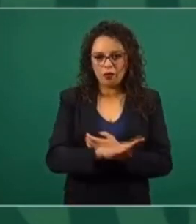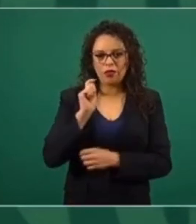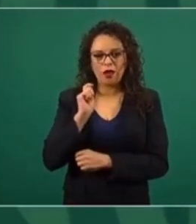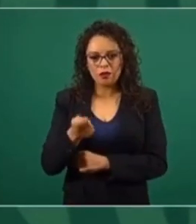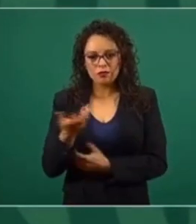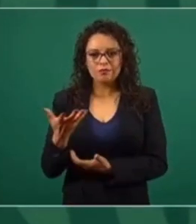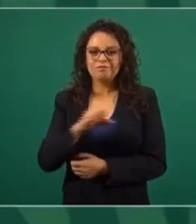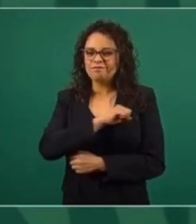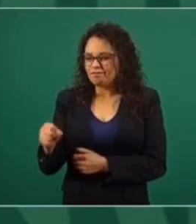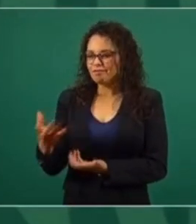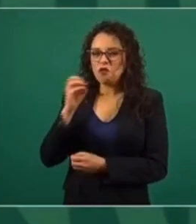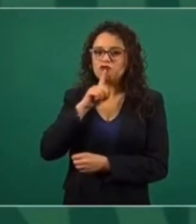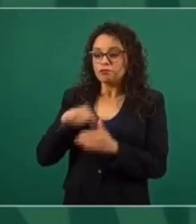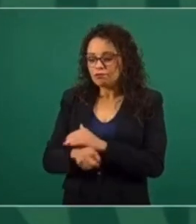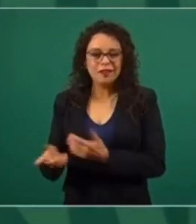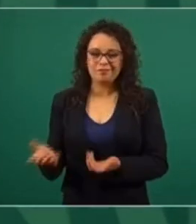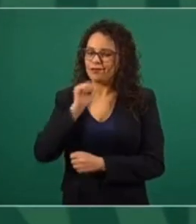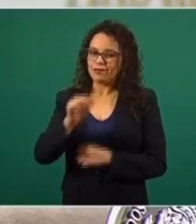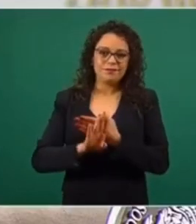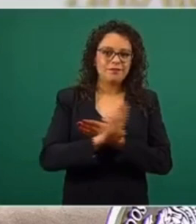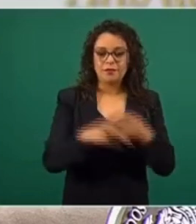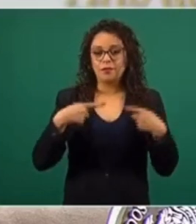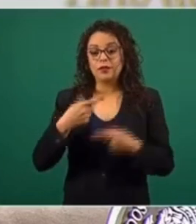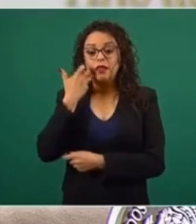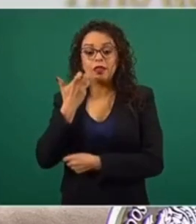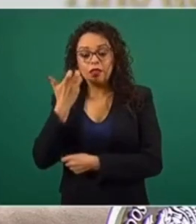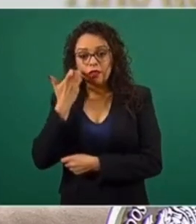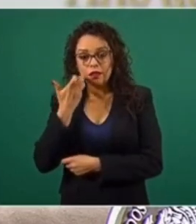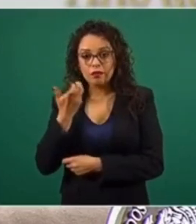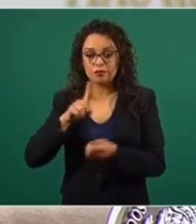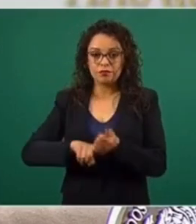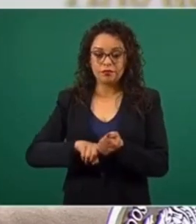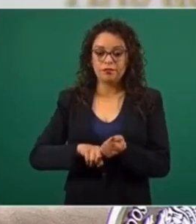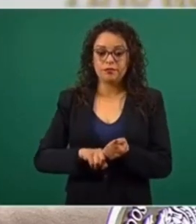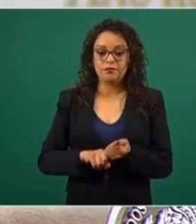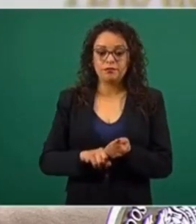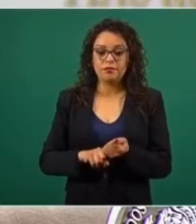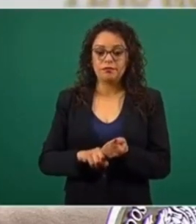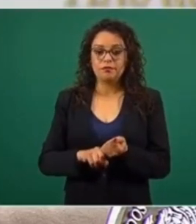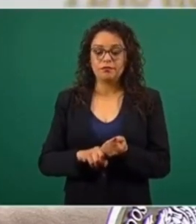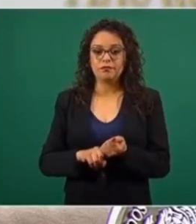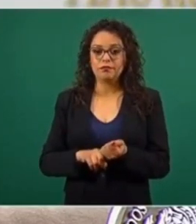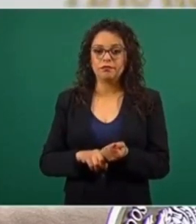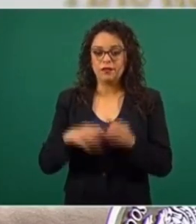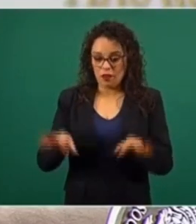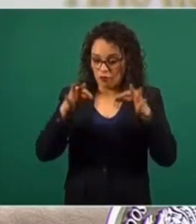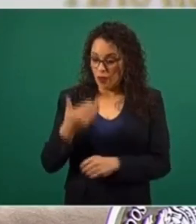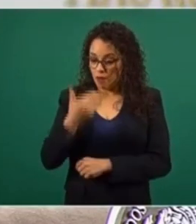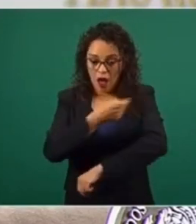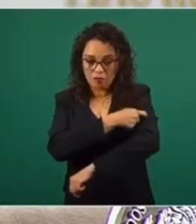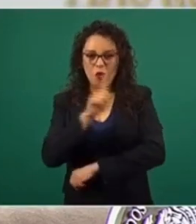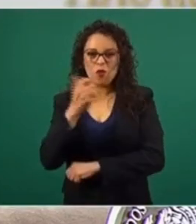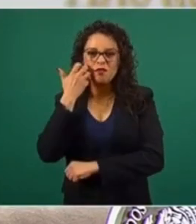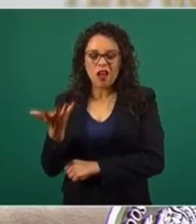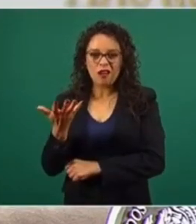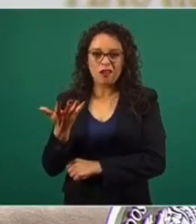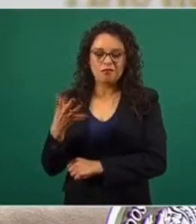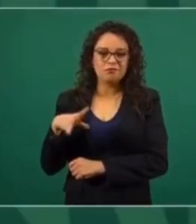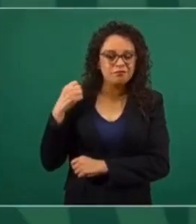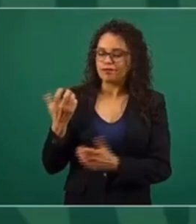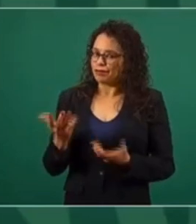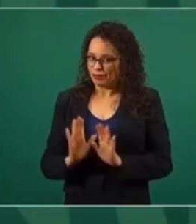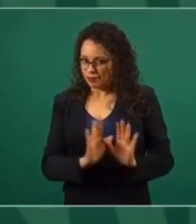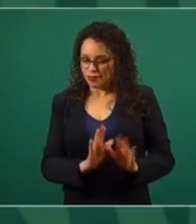haya maldad de gente que quiera que las cosas no se hagan bien. Entonces, vamos a estar muy pendientes, pero sobre todo